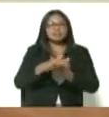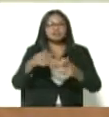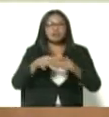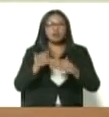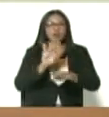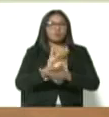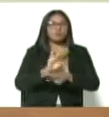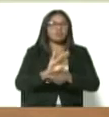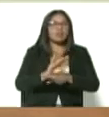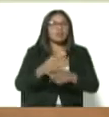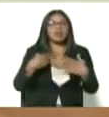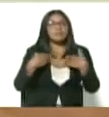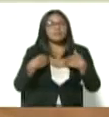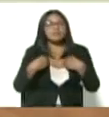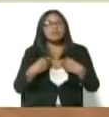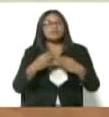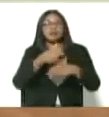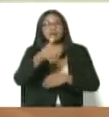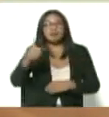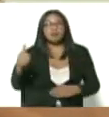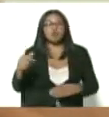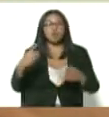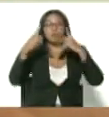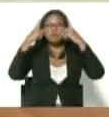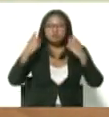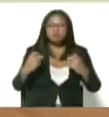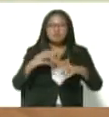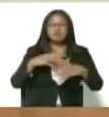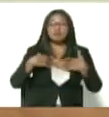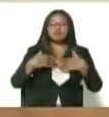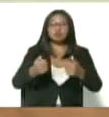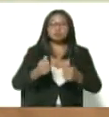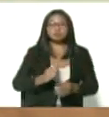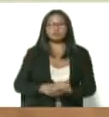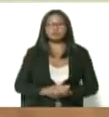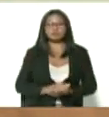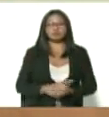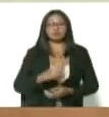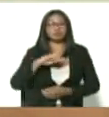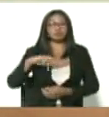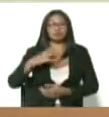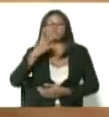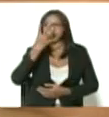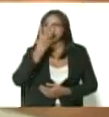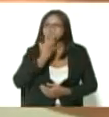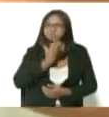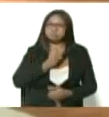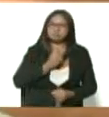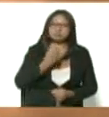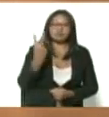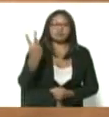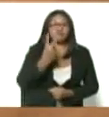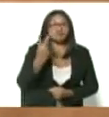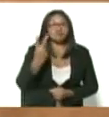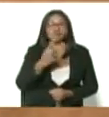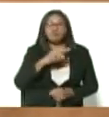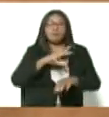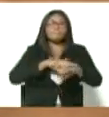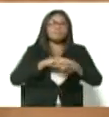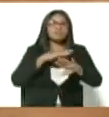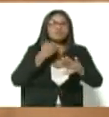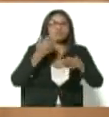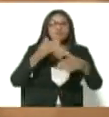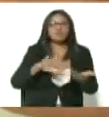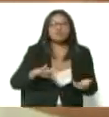resguardar la vida de nuestros profesionales aquí hemos tenido tristemente un saldo de dos médicos fallecidos durante